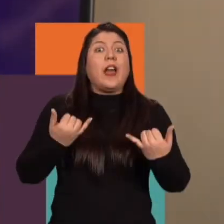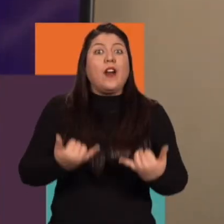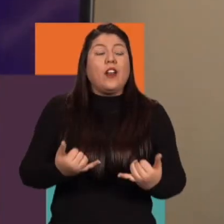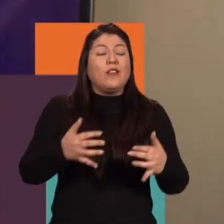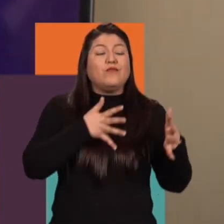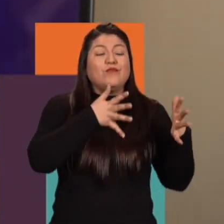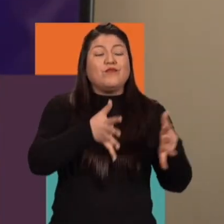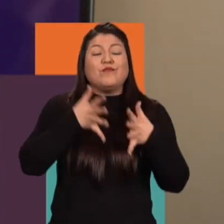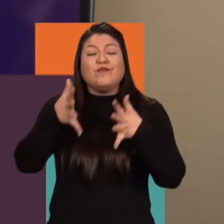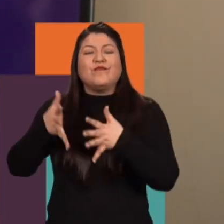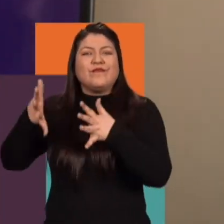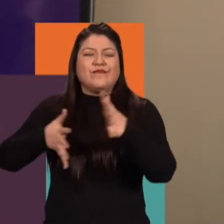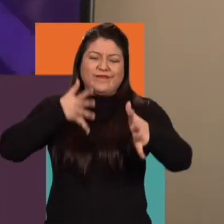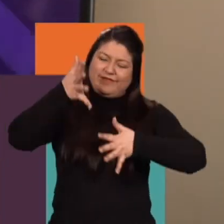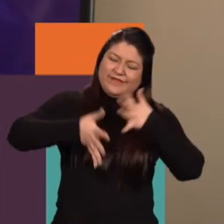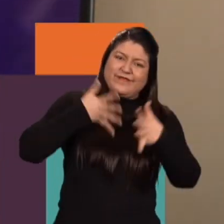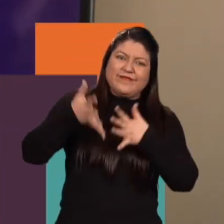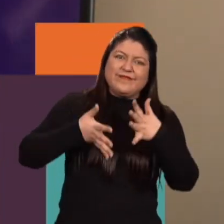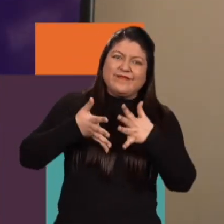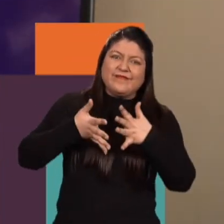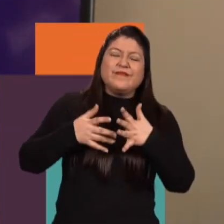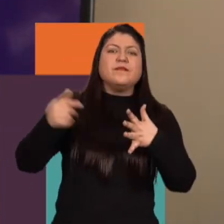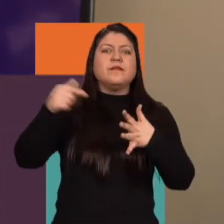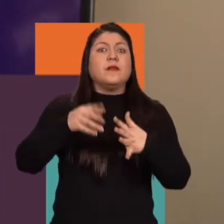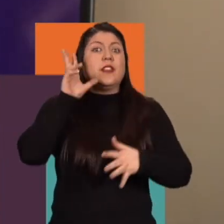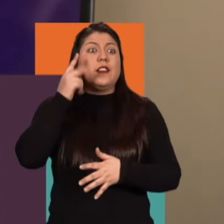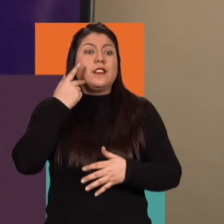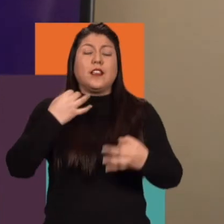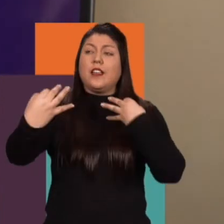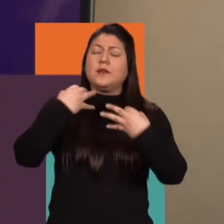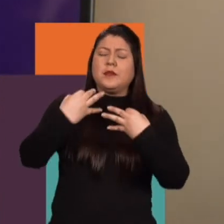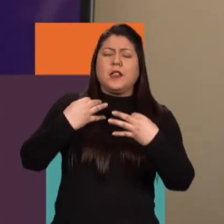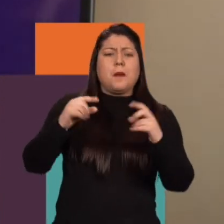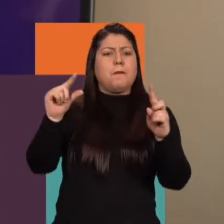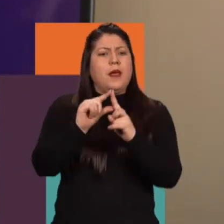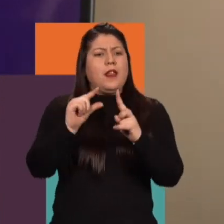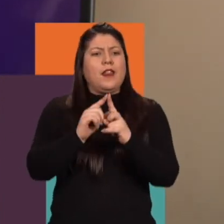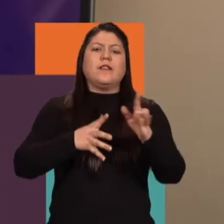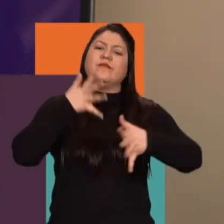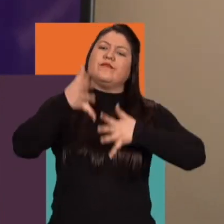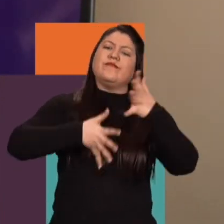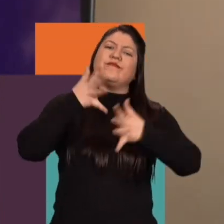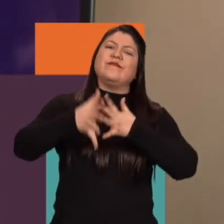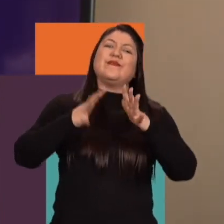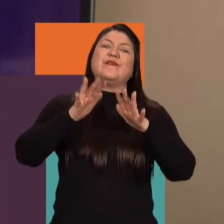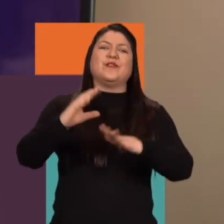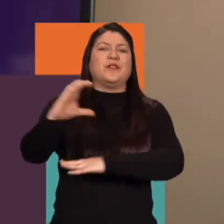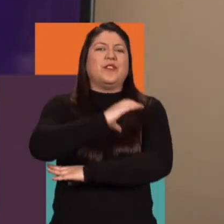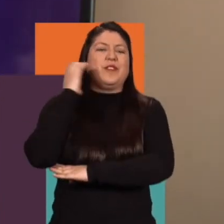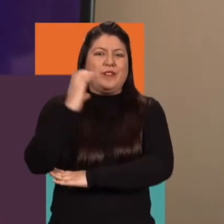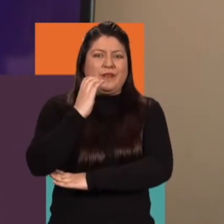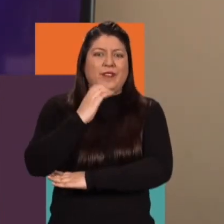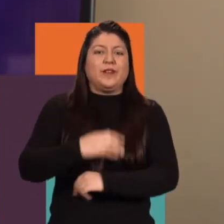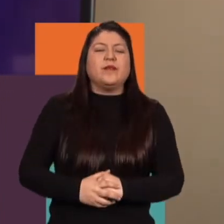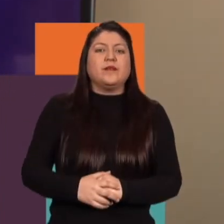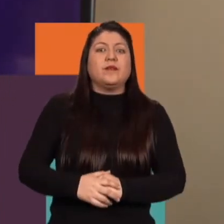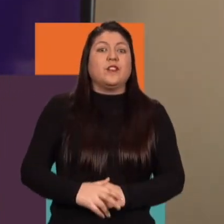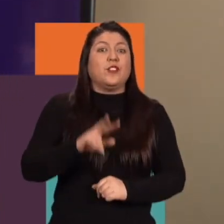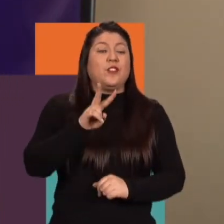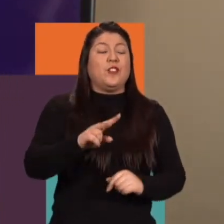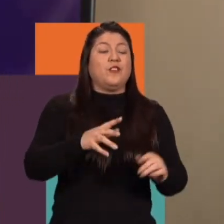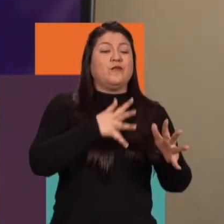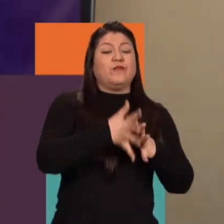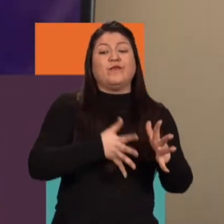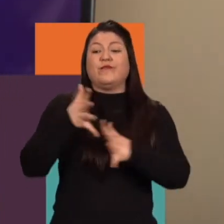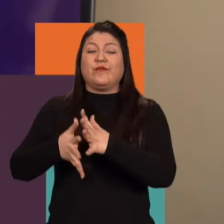es momento de enseñando la seña la sección en la que Cristian nos explica palabras clave en lengua de señas colombiana aprenderemos